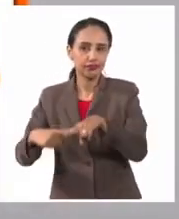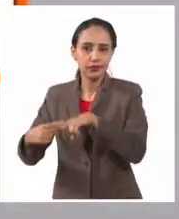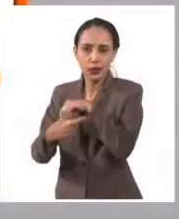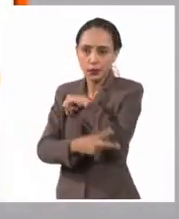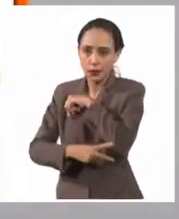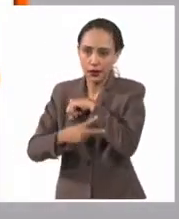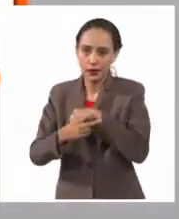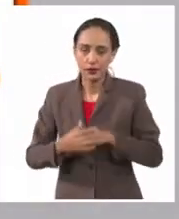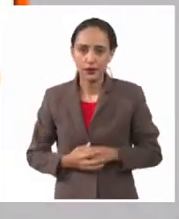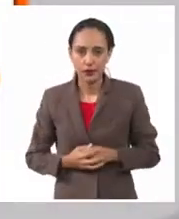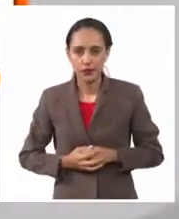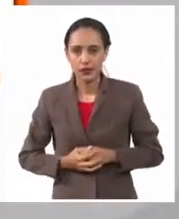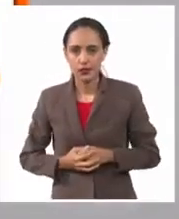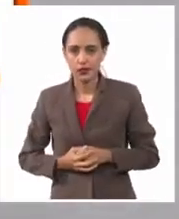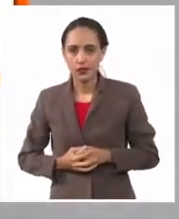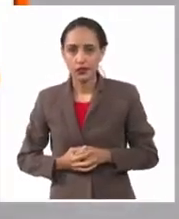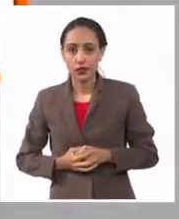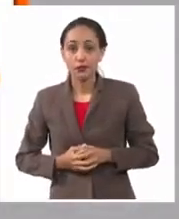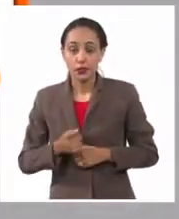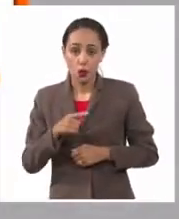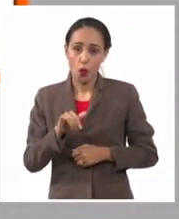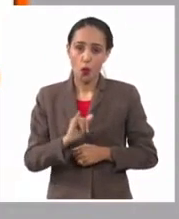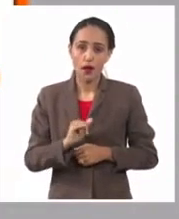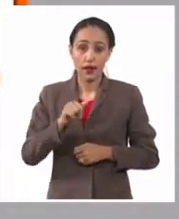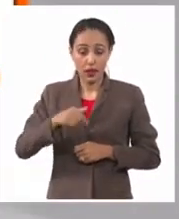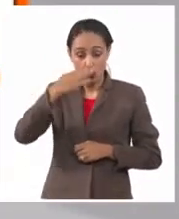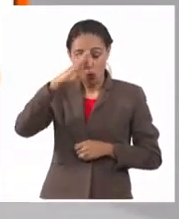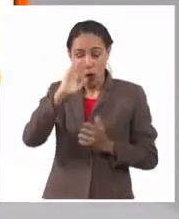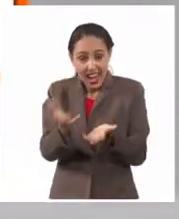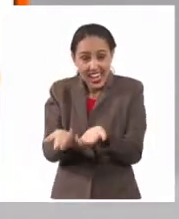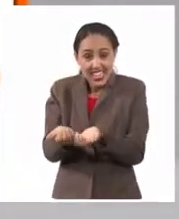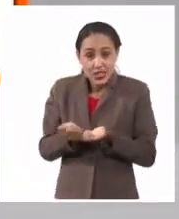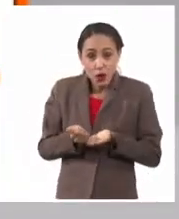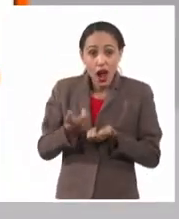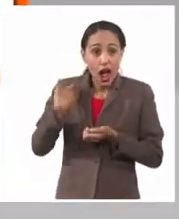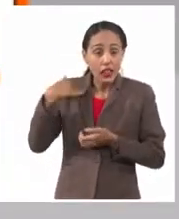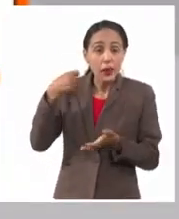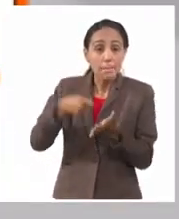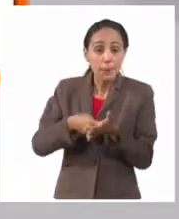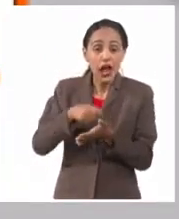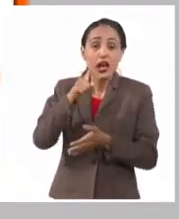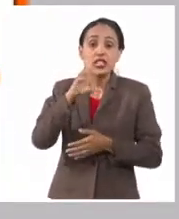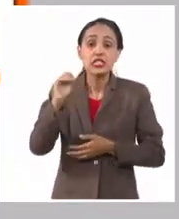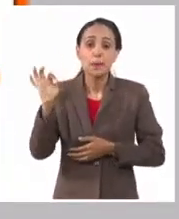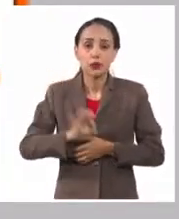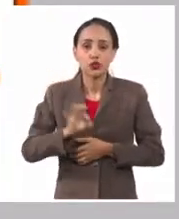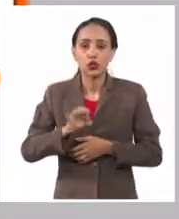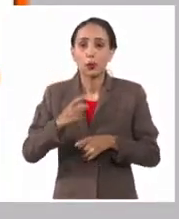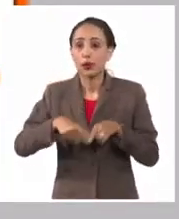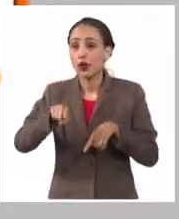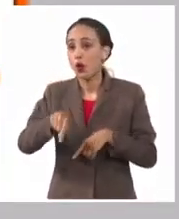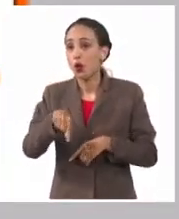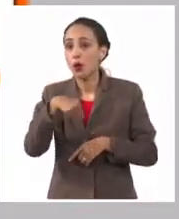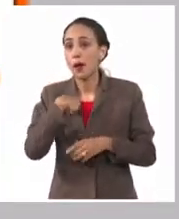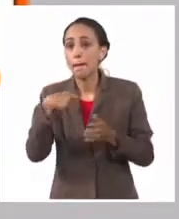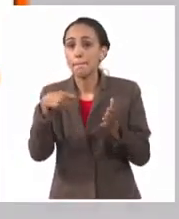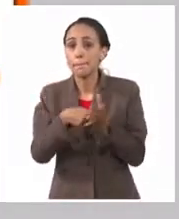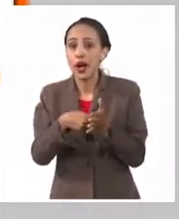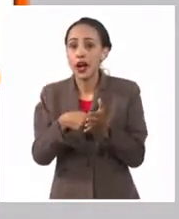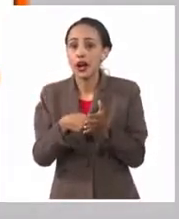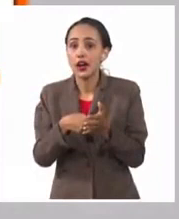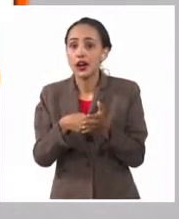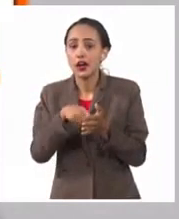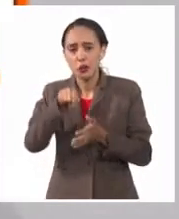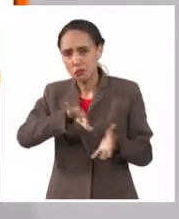nacional. Y por tanto, de un 100 que pagaban, pasan a pagar, bueno, pasan no,